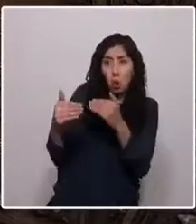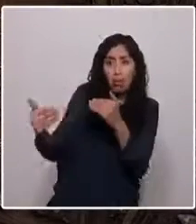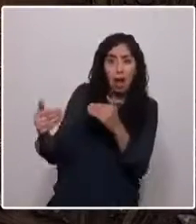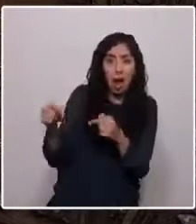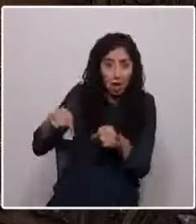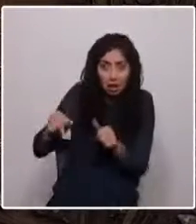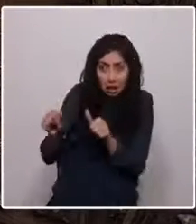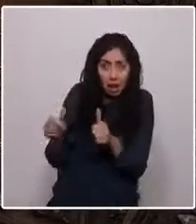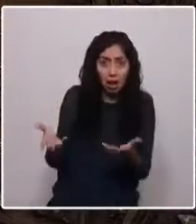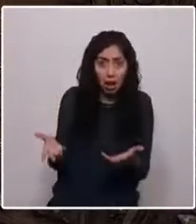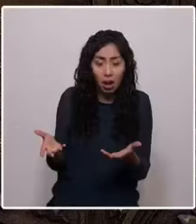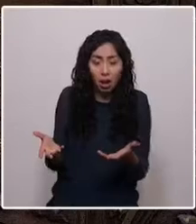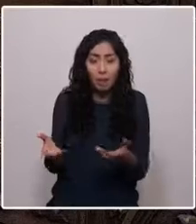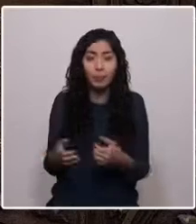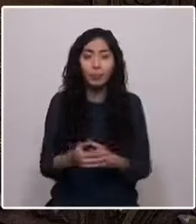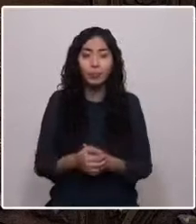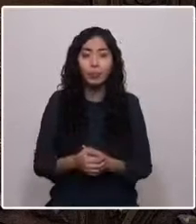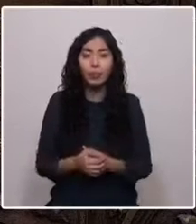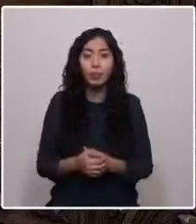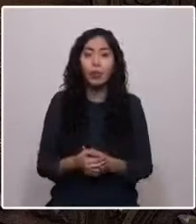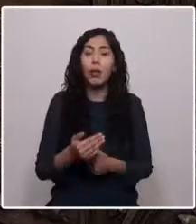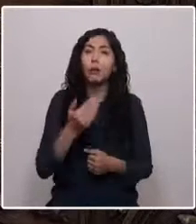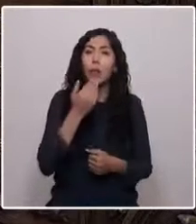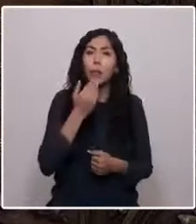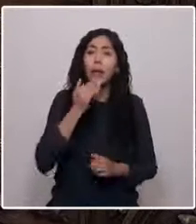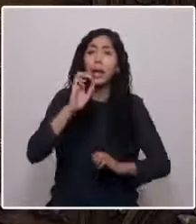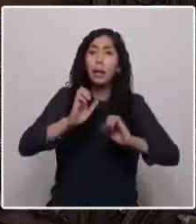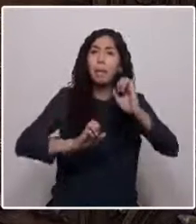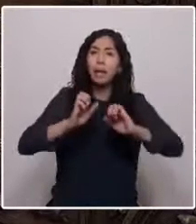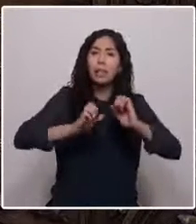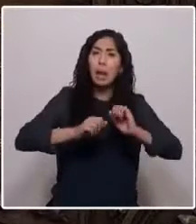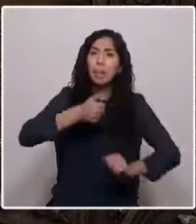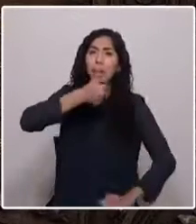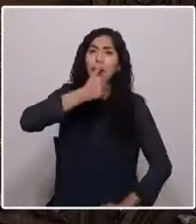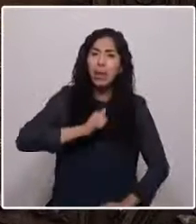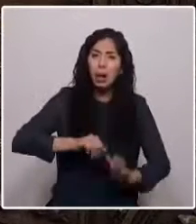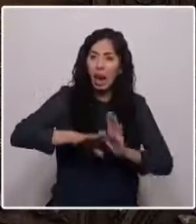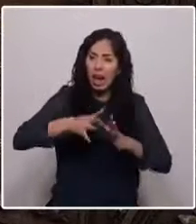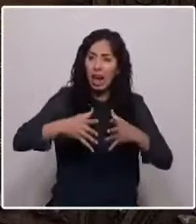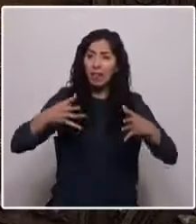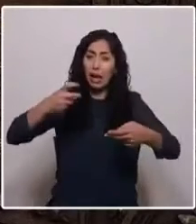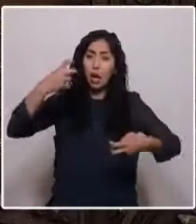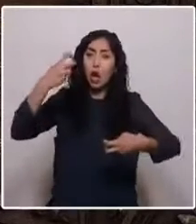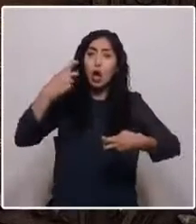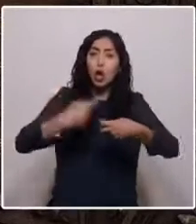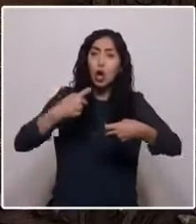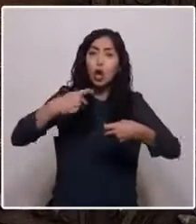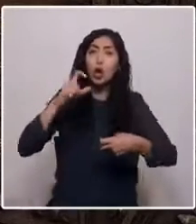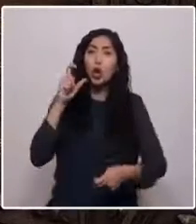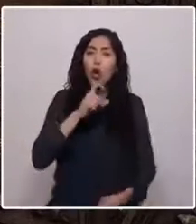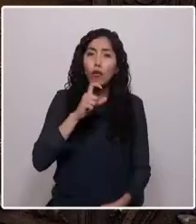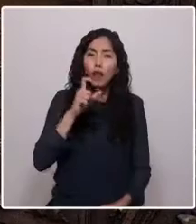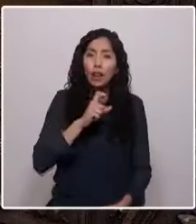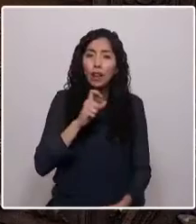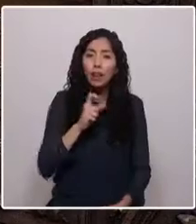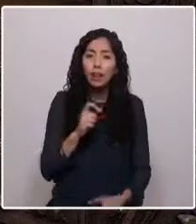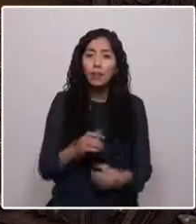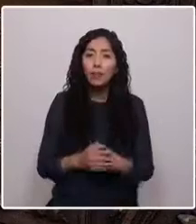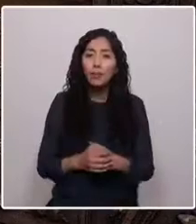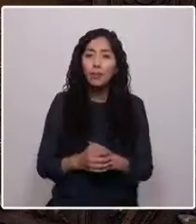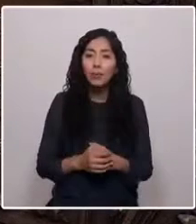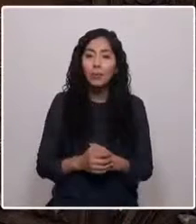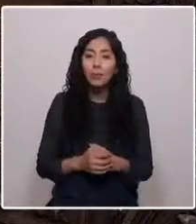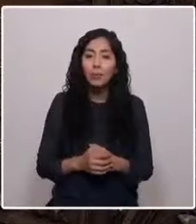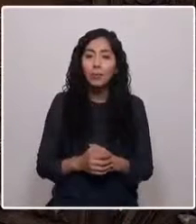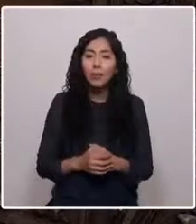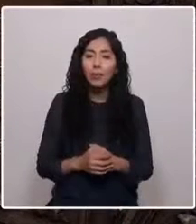Al mismo tiempo, una de las empresas privadas más grandes de cobre del mundo, como es BHP Billington y su